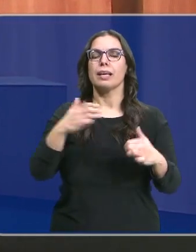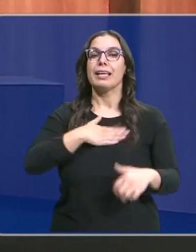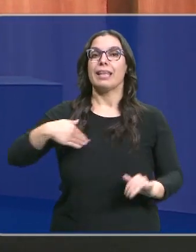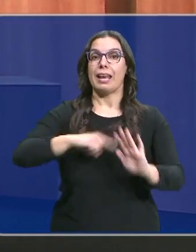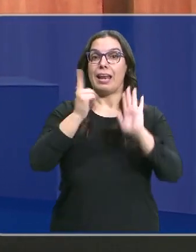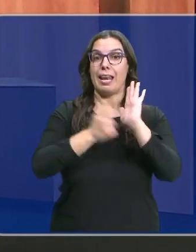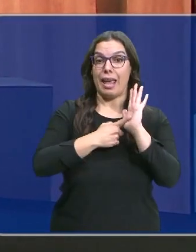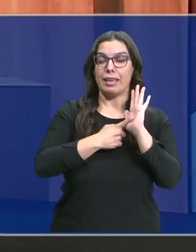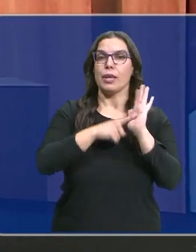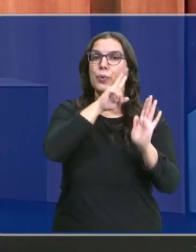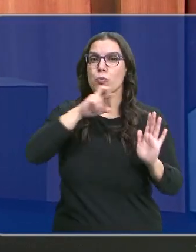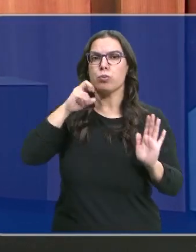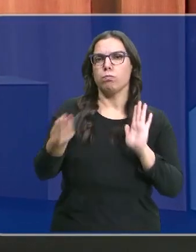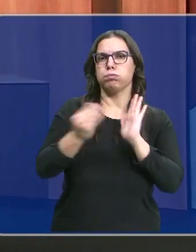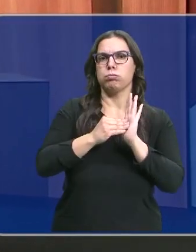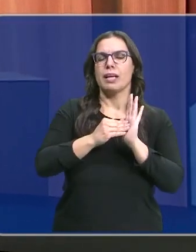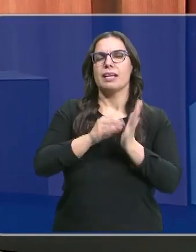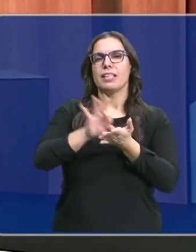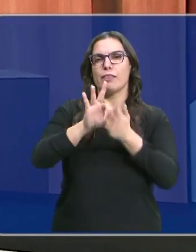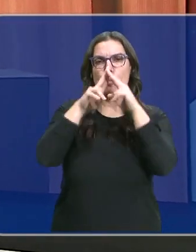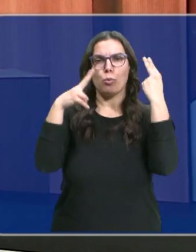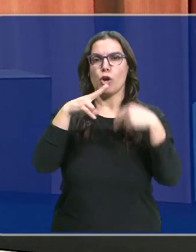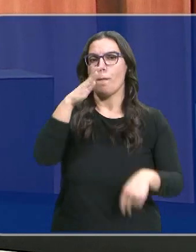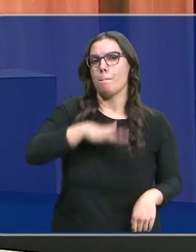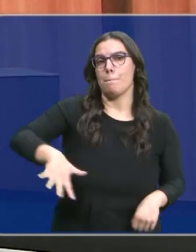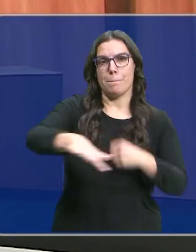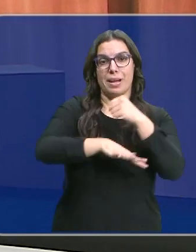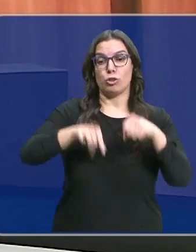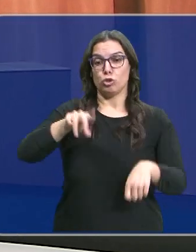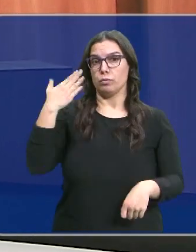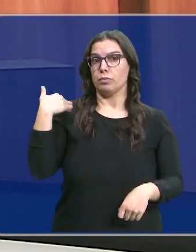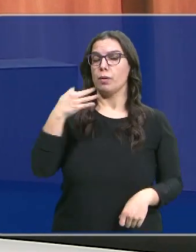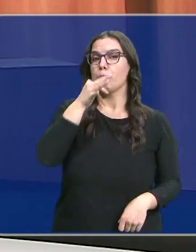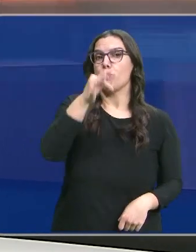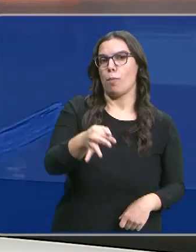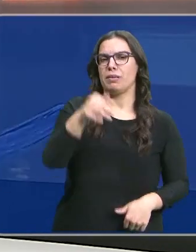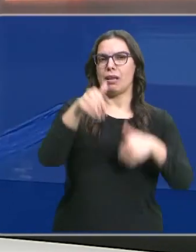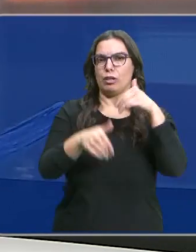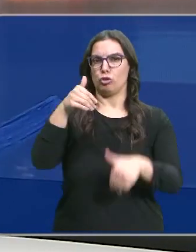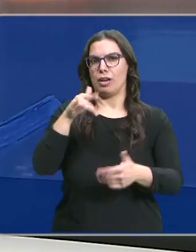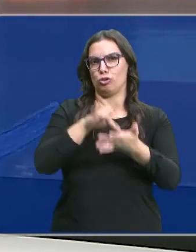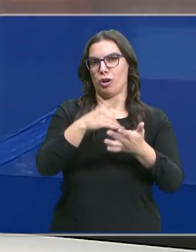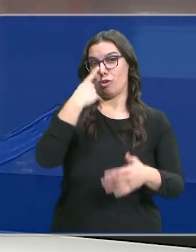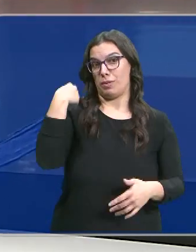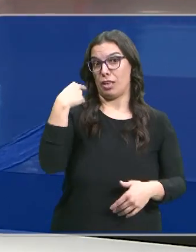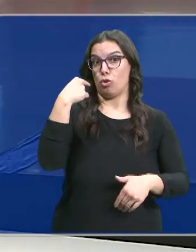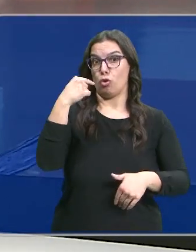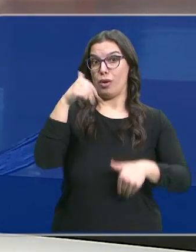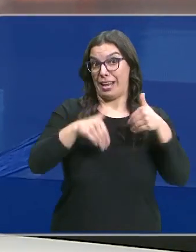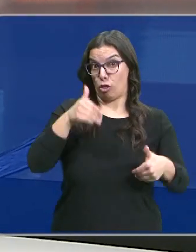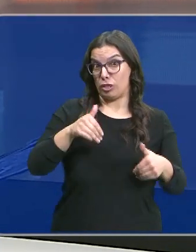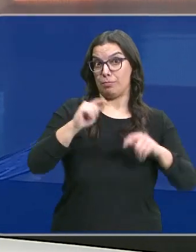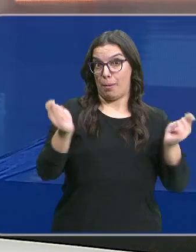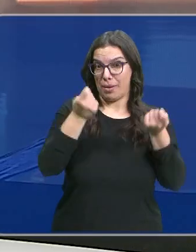por ley de los servicios públicos esenciales. Su propuesta ha salido adelante. Fue una de las promesas electorales de las elecciones autonómicas de 2022, Ana.